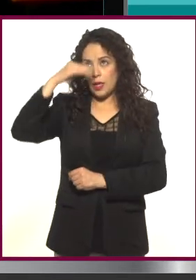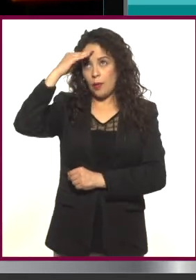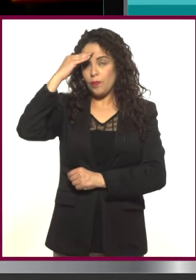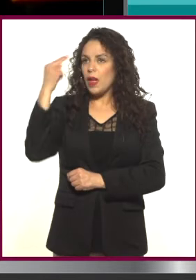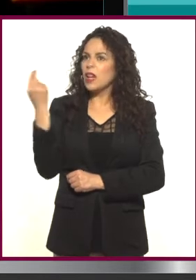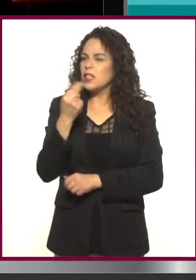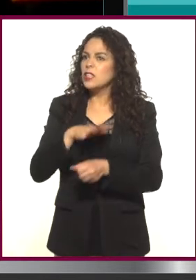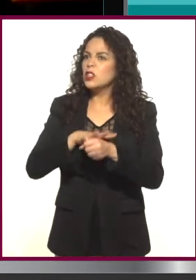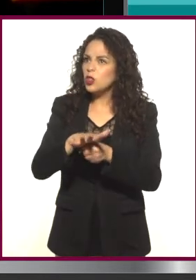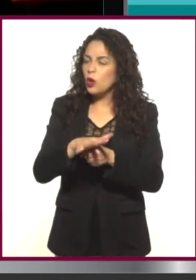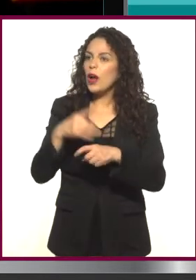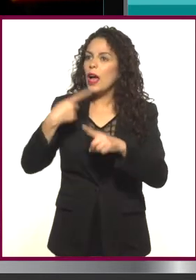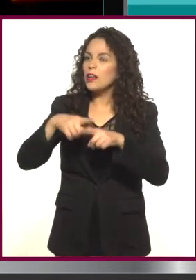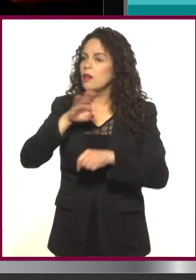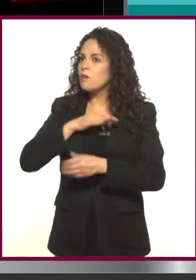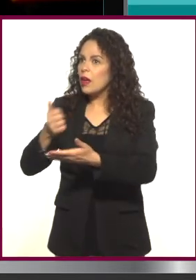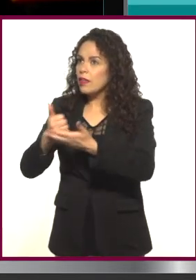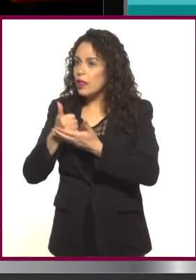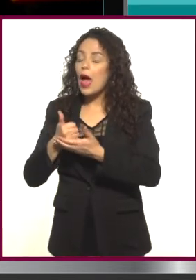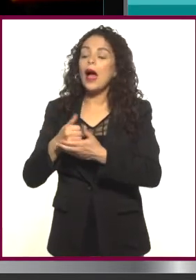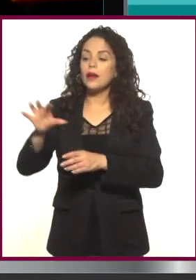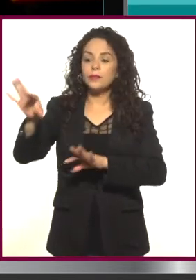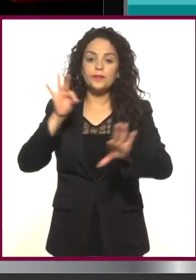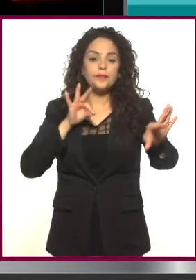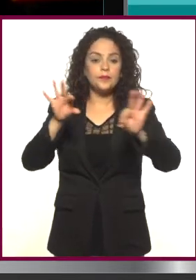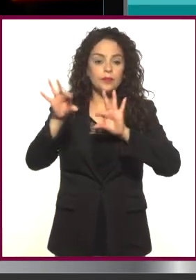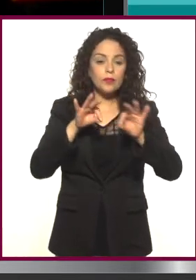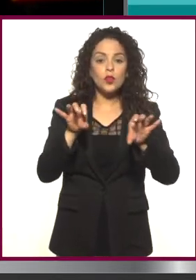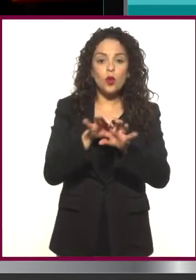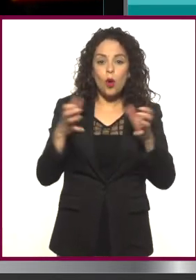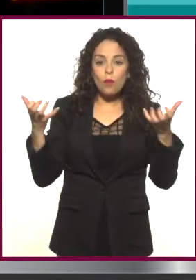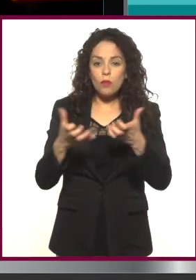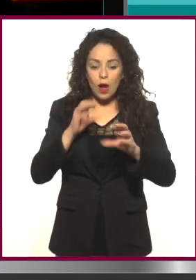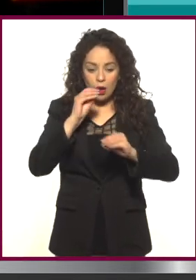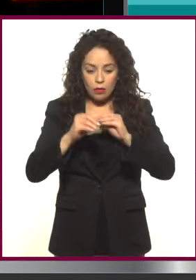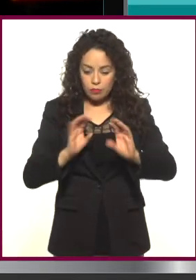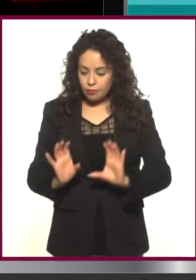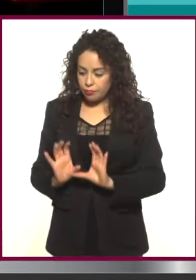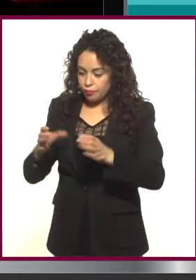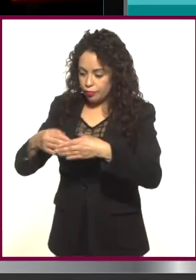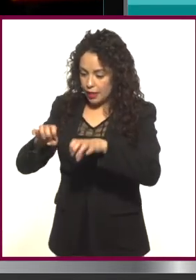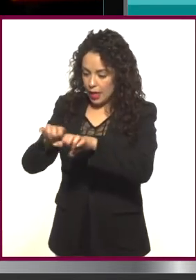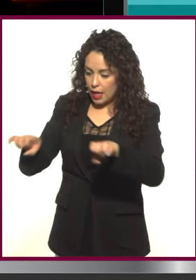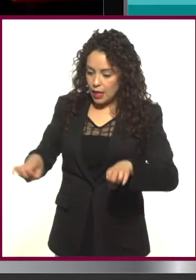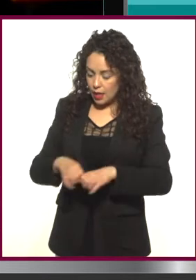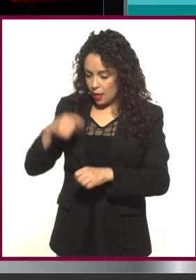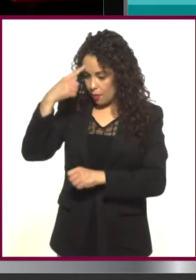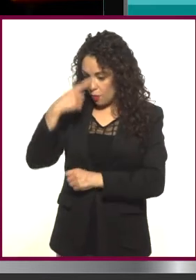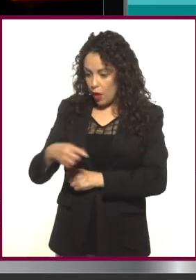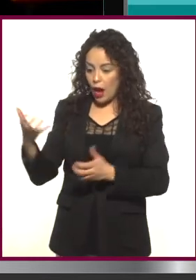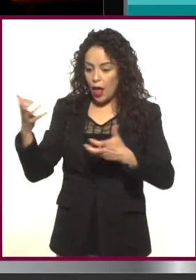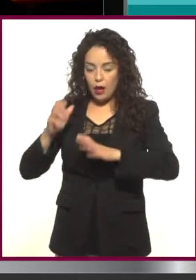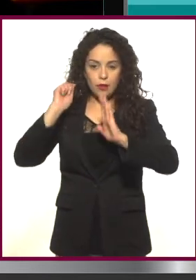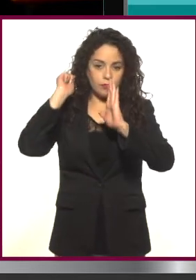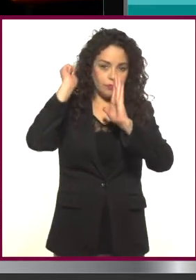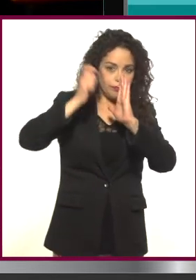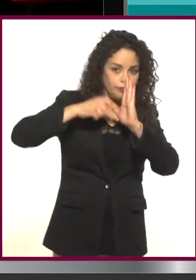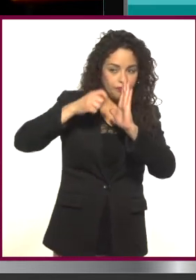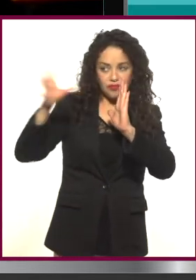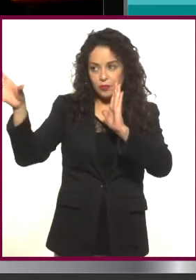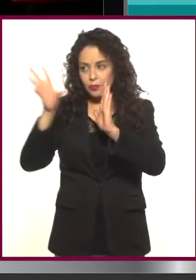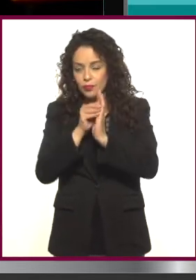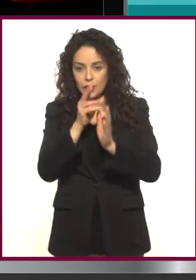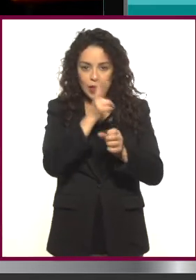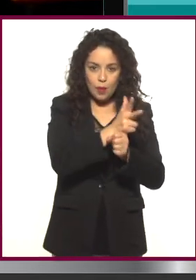¿Quién puede aportar lo que necesito? ¿Cómo puedo armar esta familia que le hace falta una película para